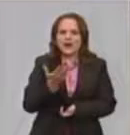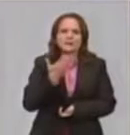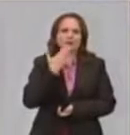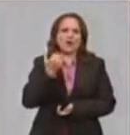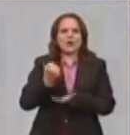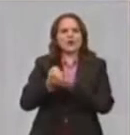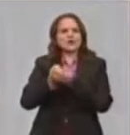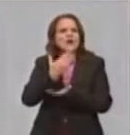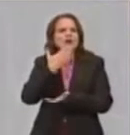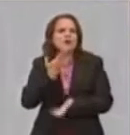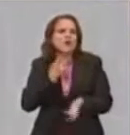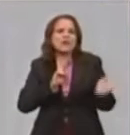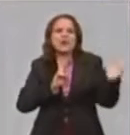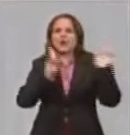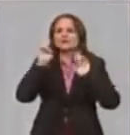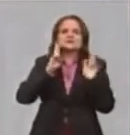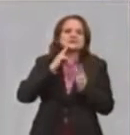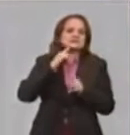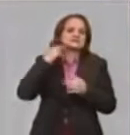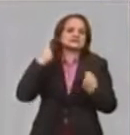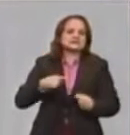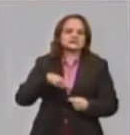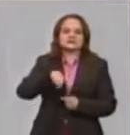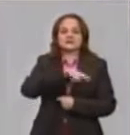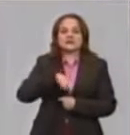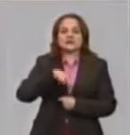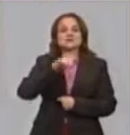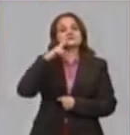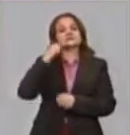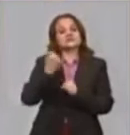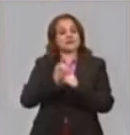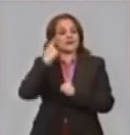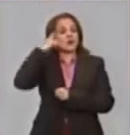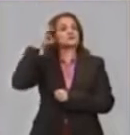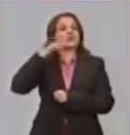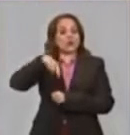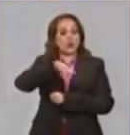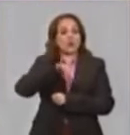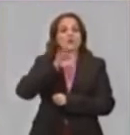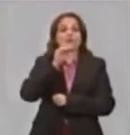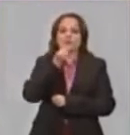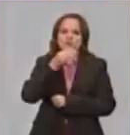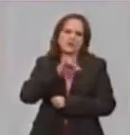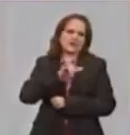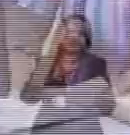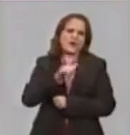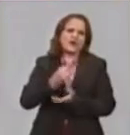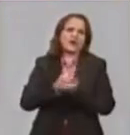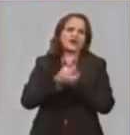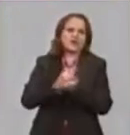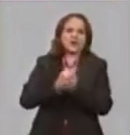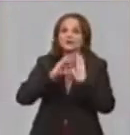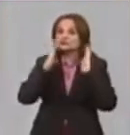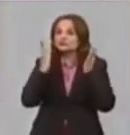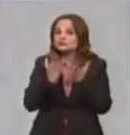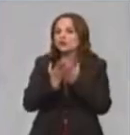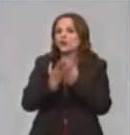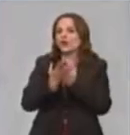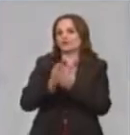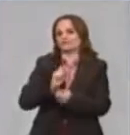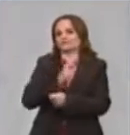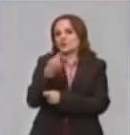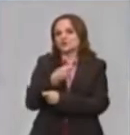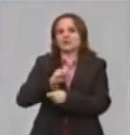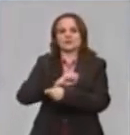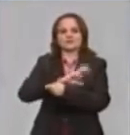elaboración de planes a largo plazo, el trabajo de psicólogos y especialistas de las ciencias sociales también abre caminos en la batalla contra la COVID-19.